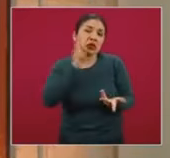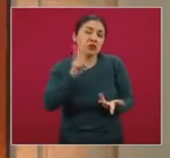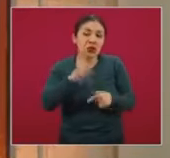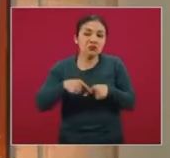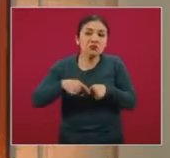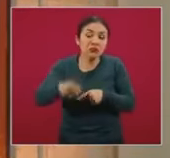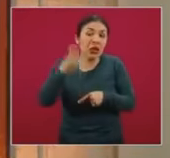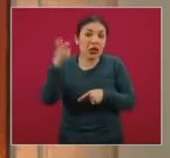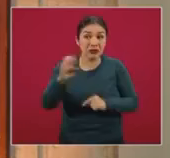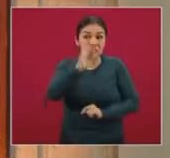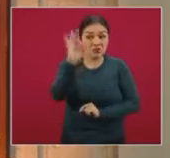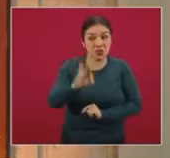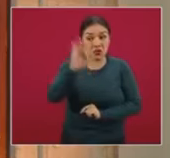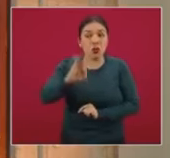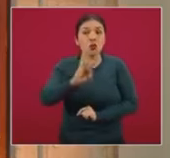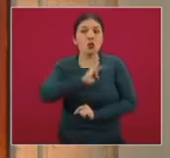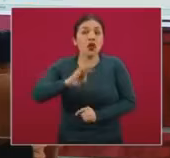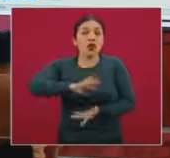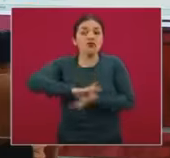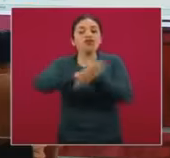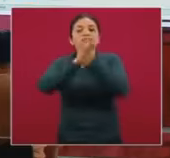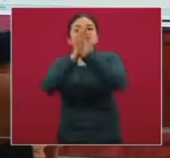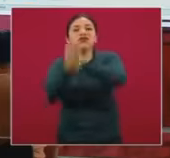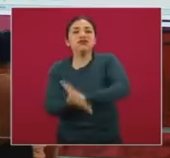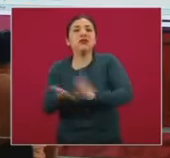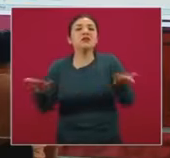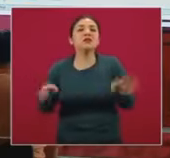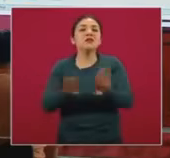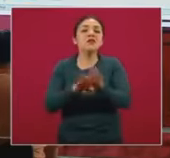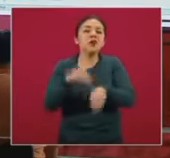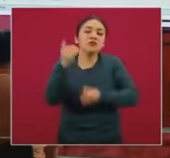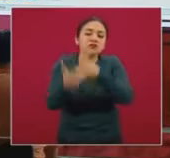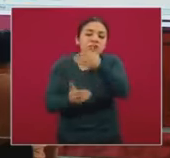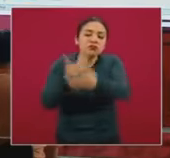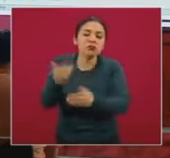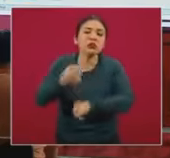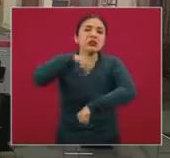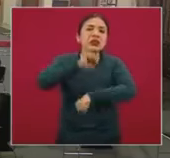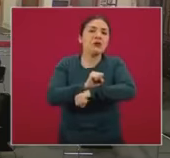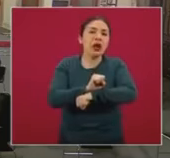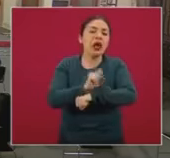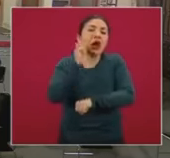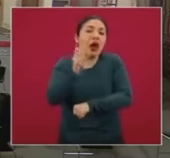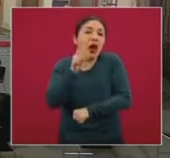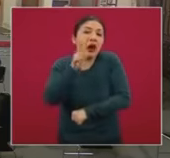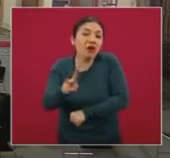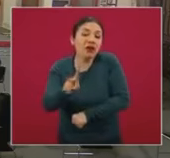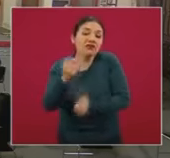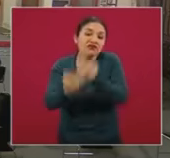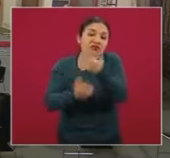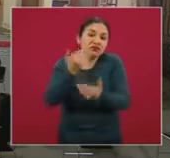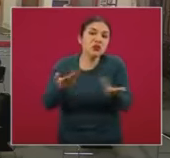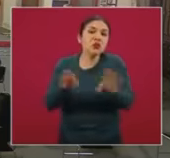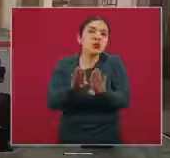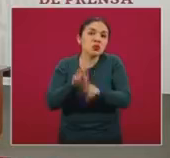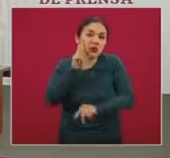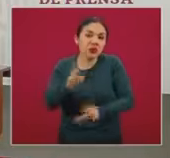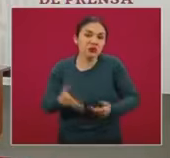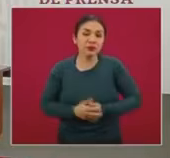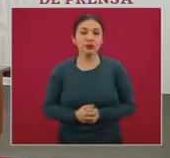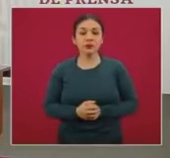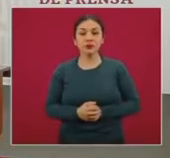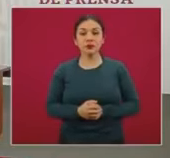Lógicamente este porcentaje puede tener variaciones en la medida que vayamos avanzando en la semana. Vamos a ver cómo se comporta.